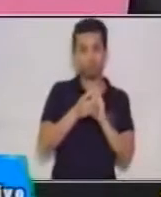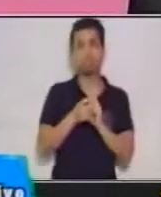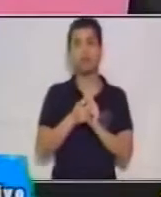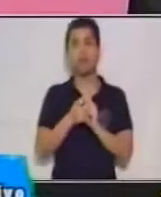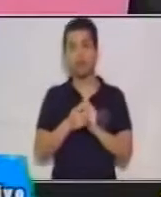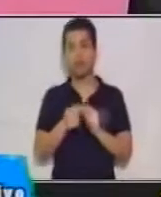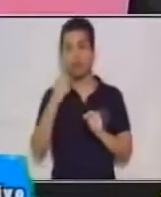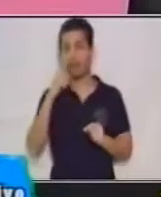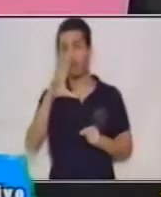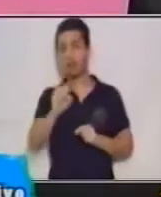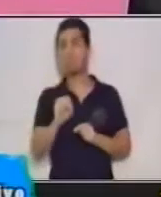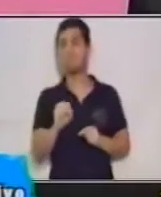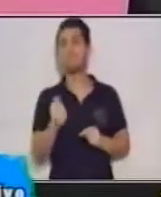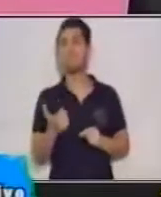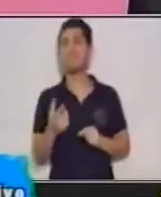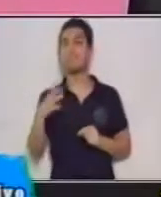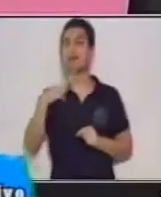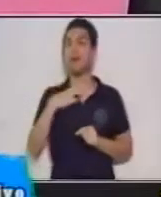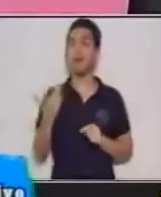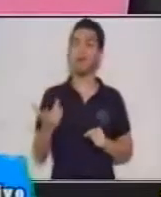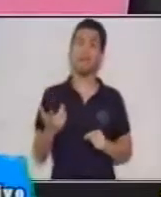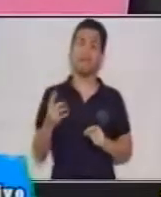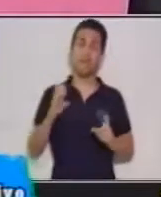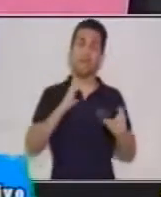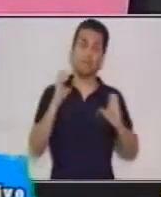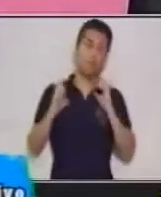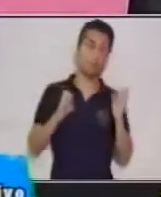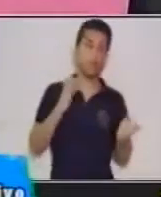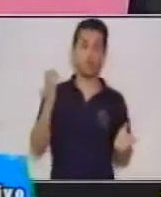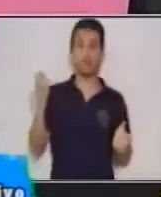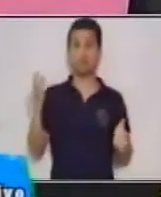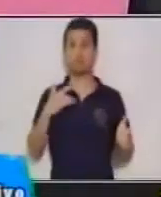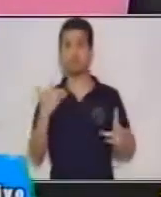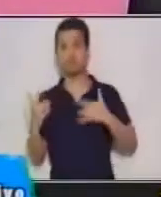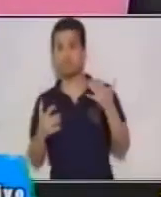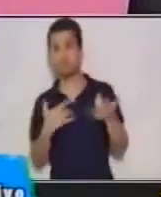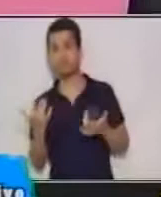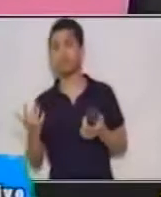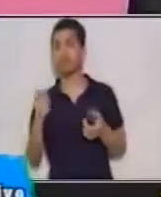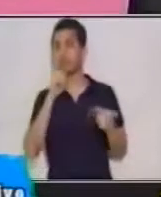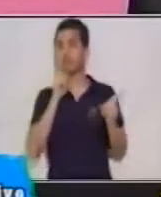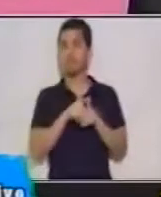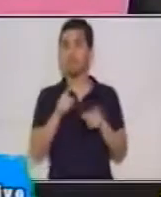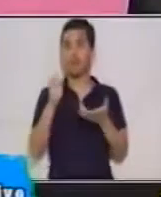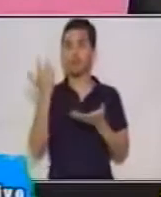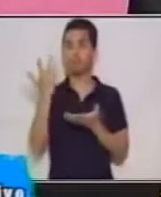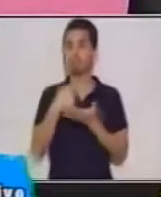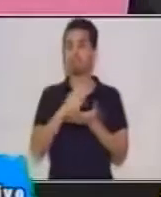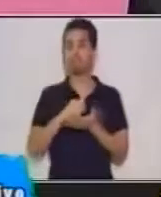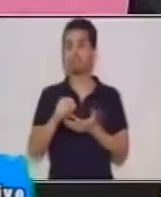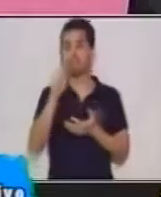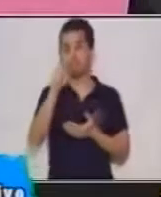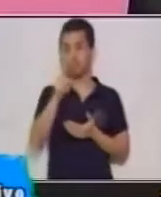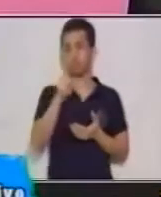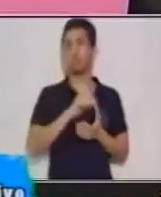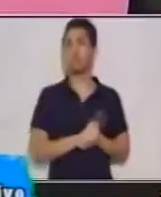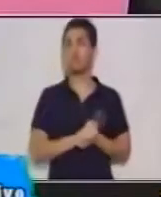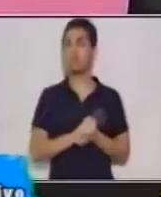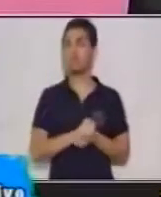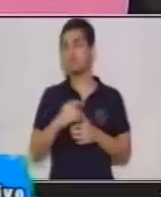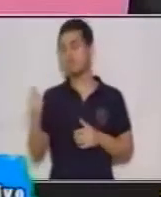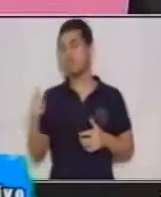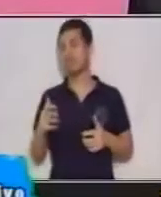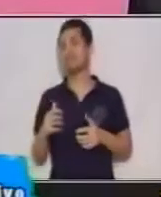ahí tomamos en cuenta que hay una emoción, una sensación, y el autor principal es usted. En el